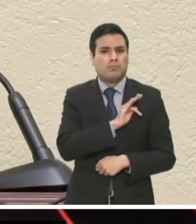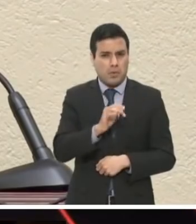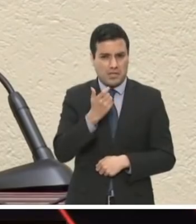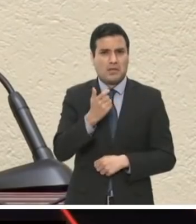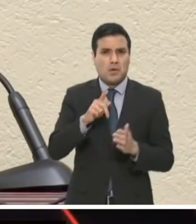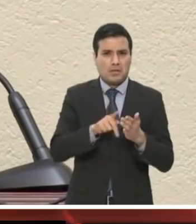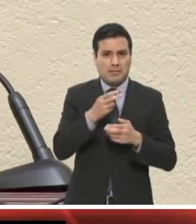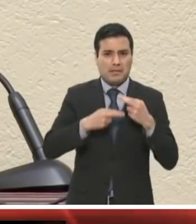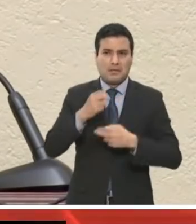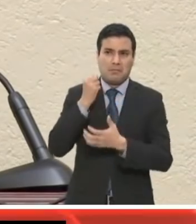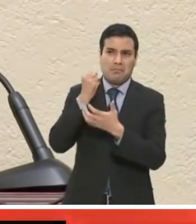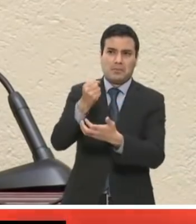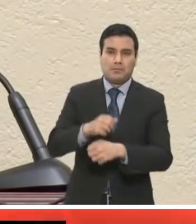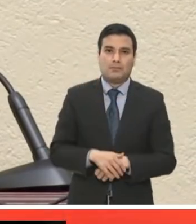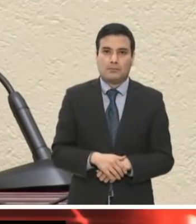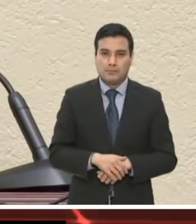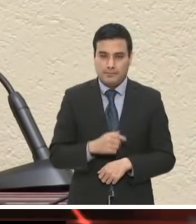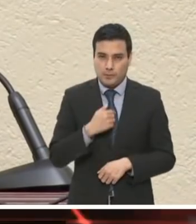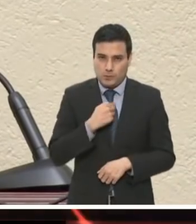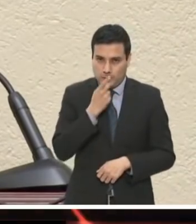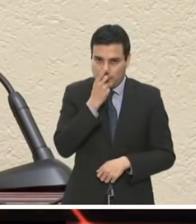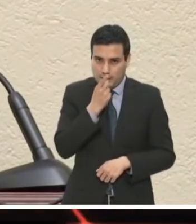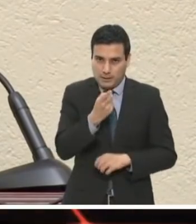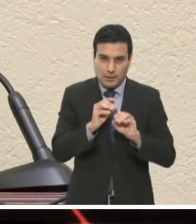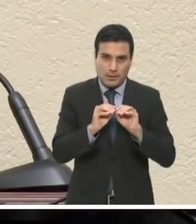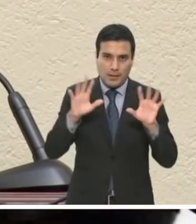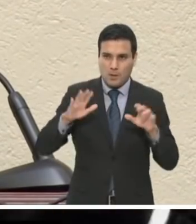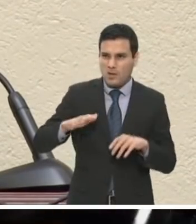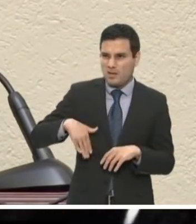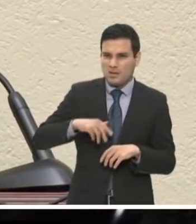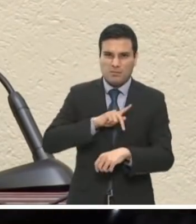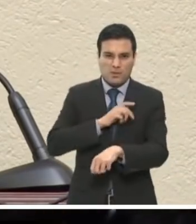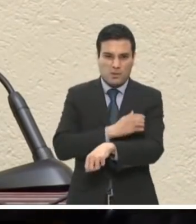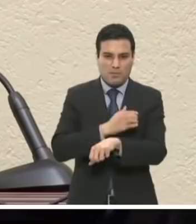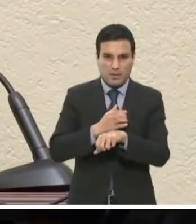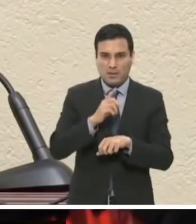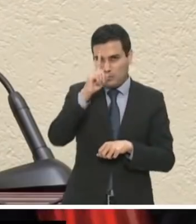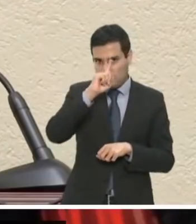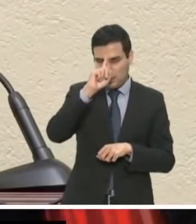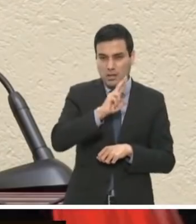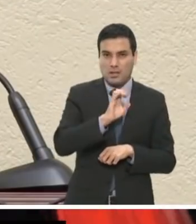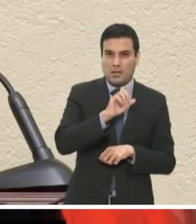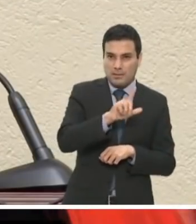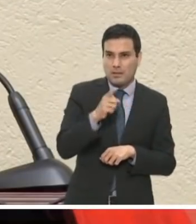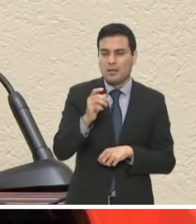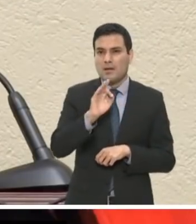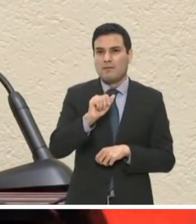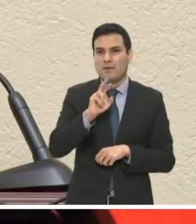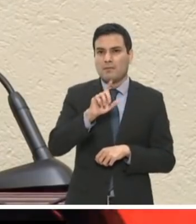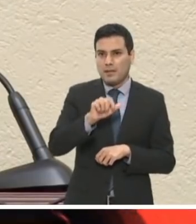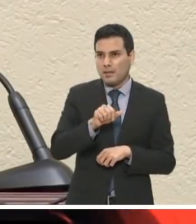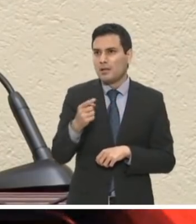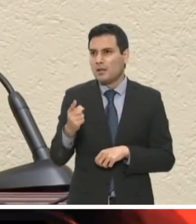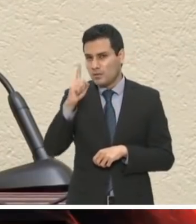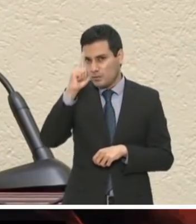políticos que es una forma de ganarse al pueblo, que también ellos donen dinero para las vacunas de los